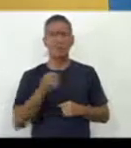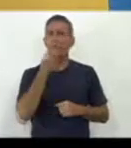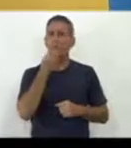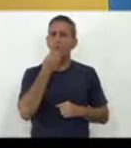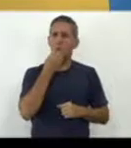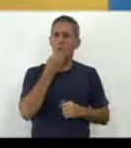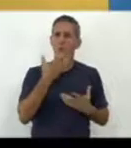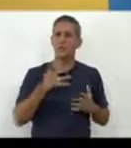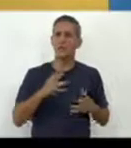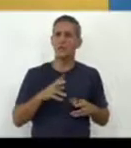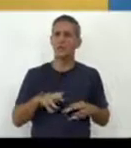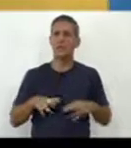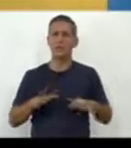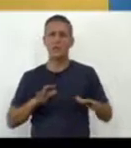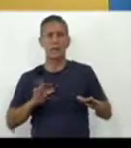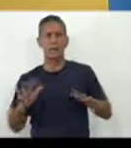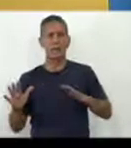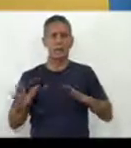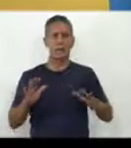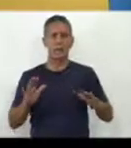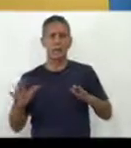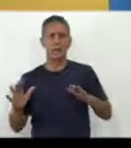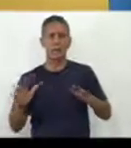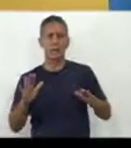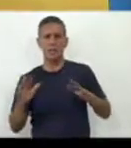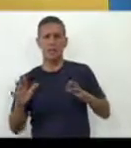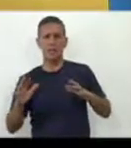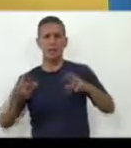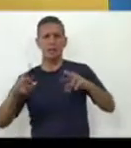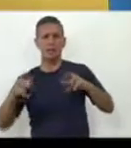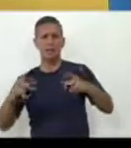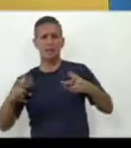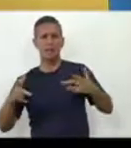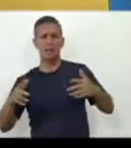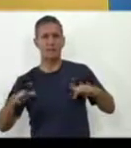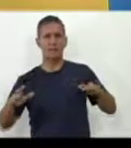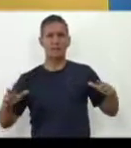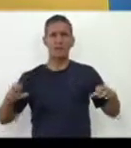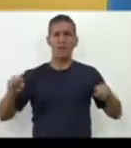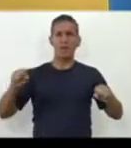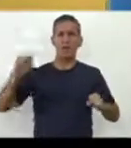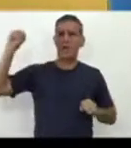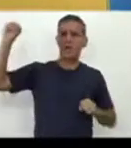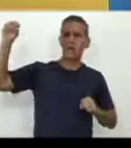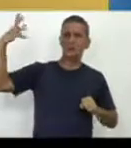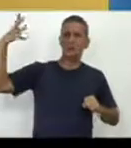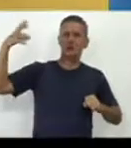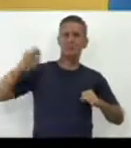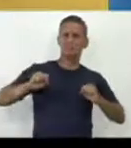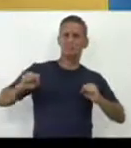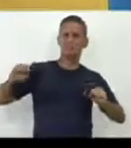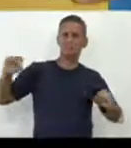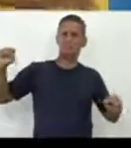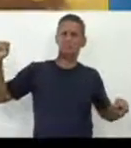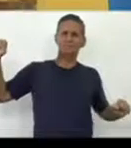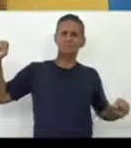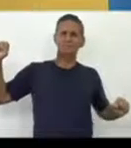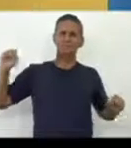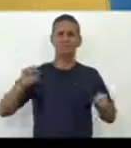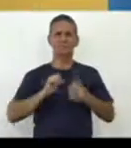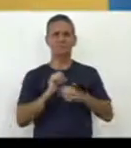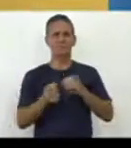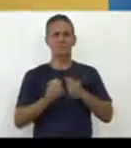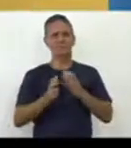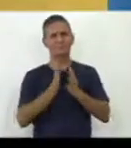imitarse los movimientos. En el animado observado el sol se estiraba, el